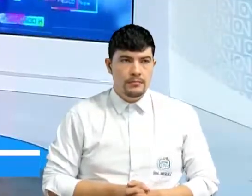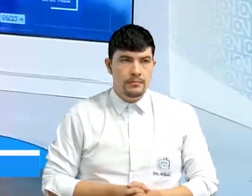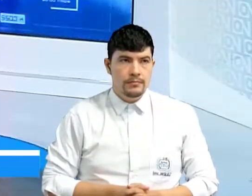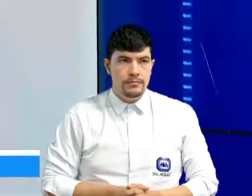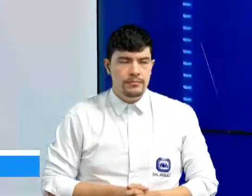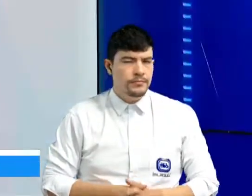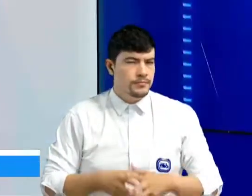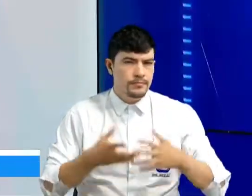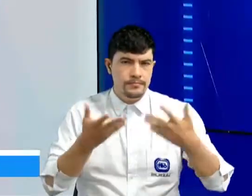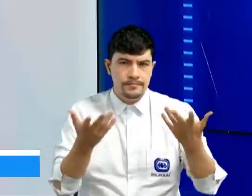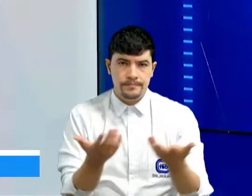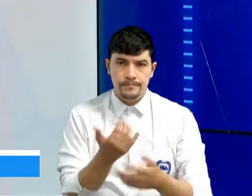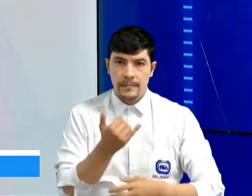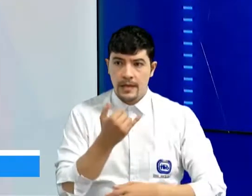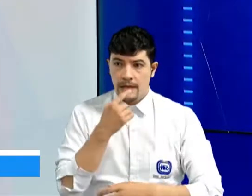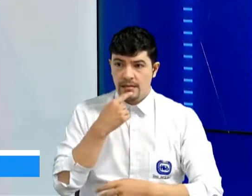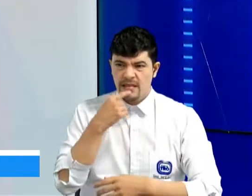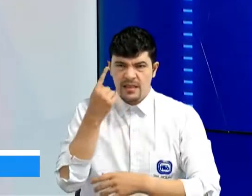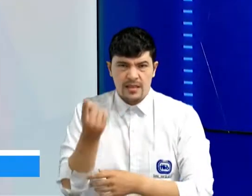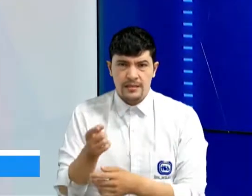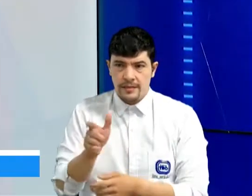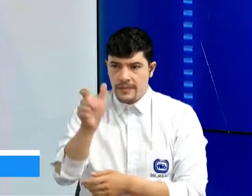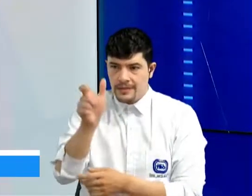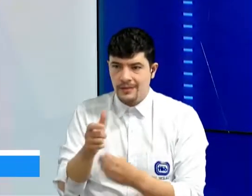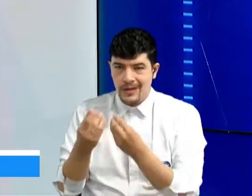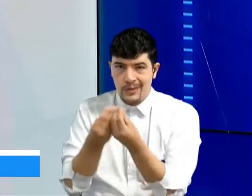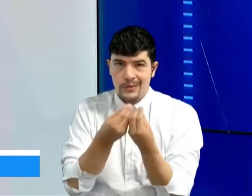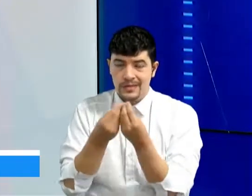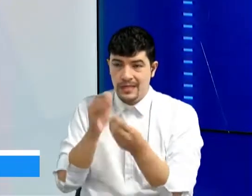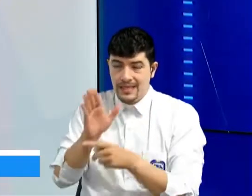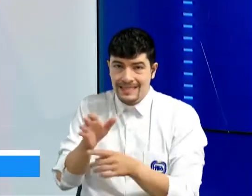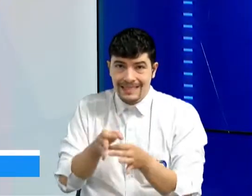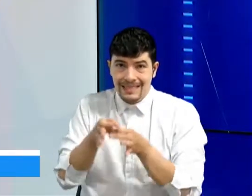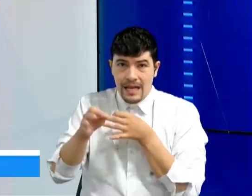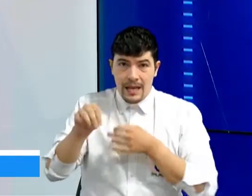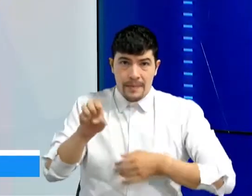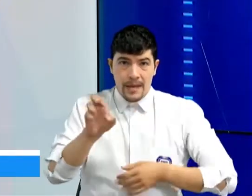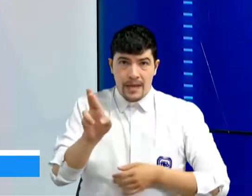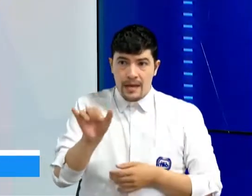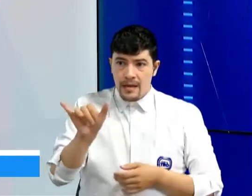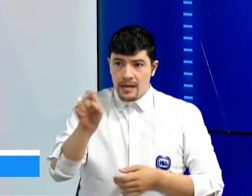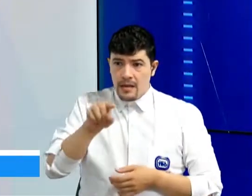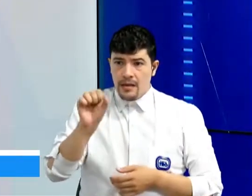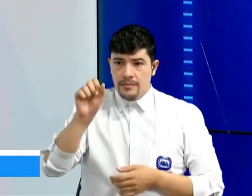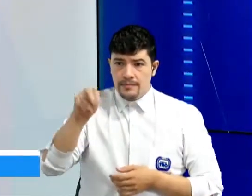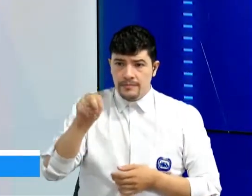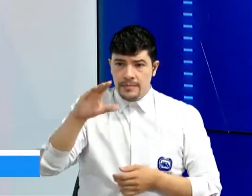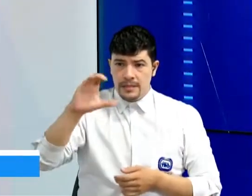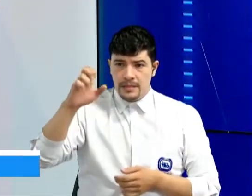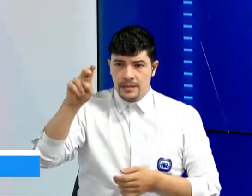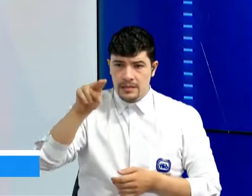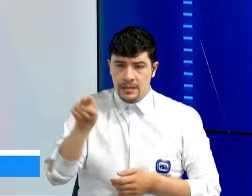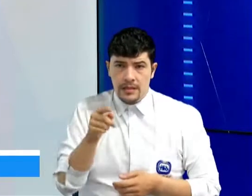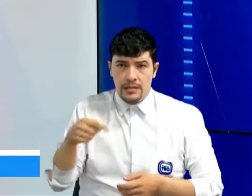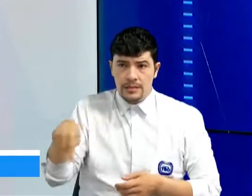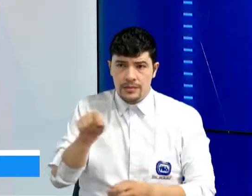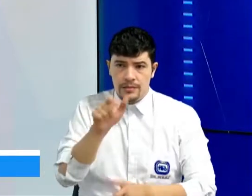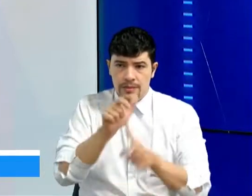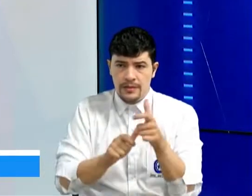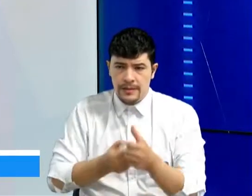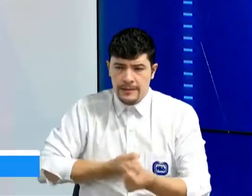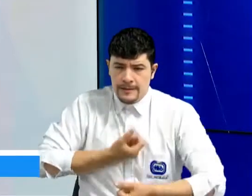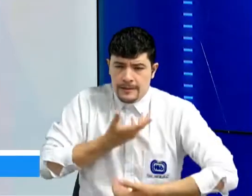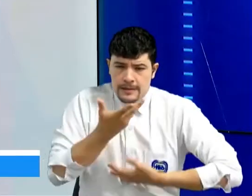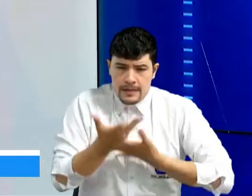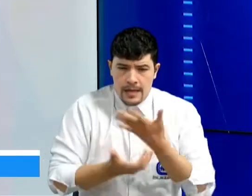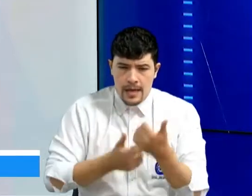Pero qué fue lo que dijo la concejal de este municipio, Mary Sánchez, donde expresó cuál era la situación con los